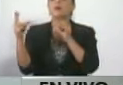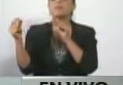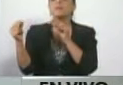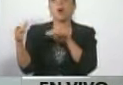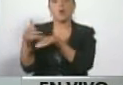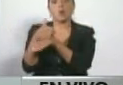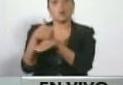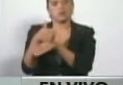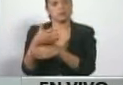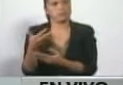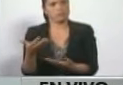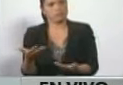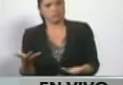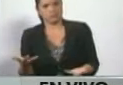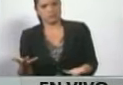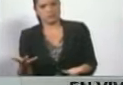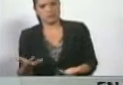gobierno.